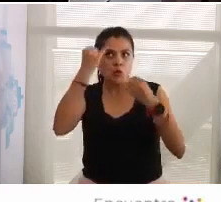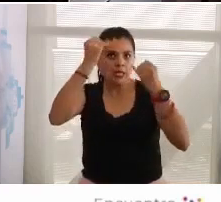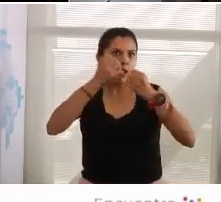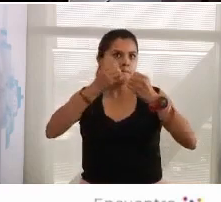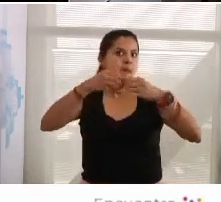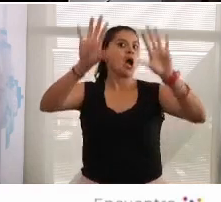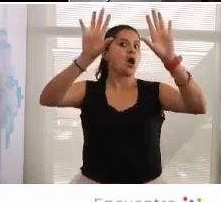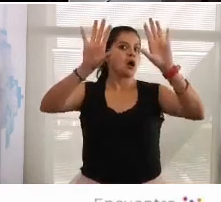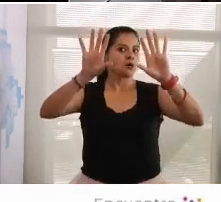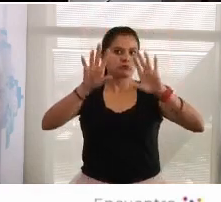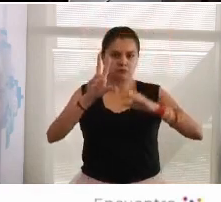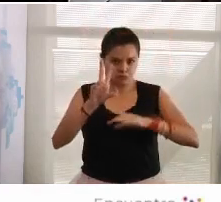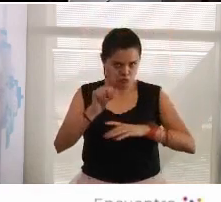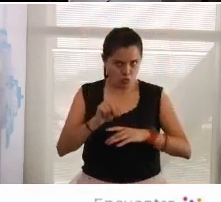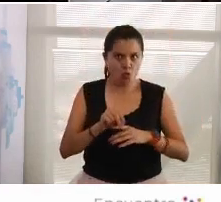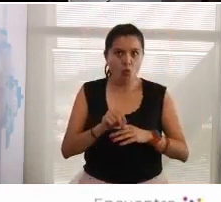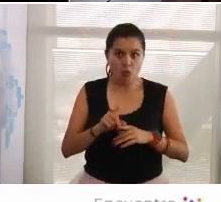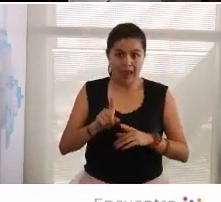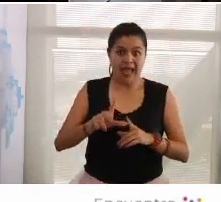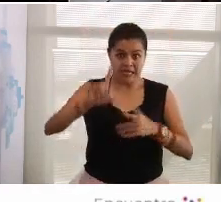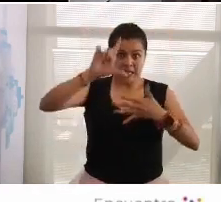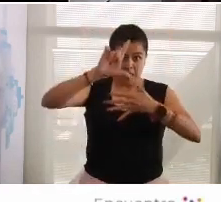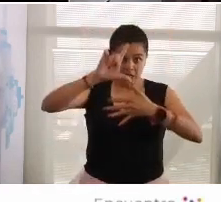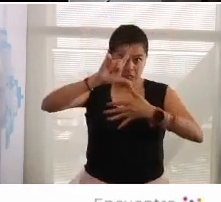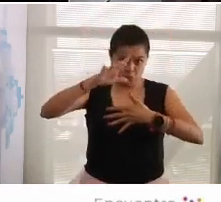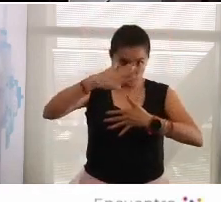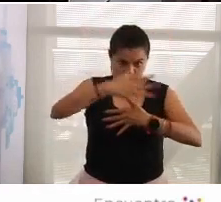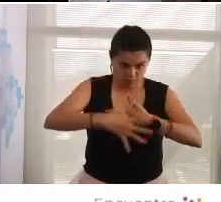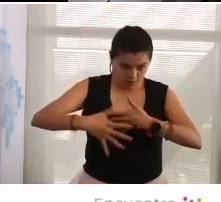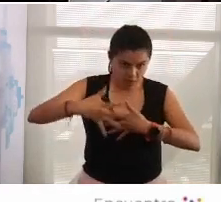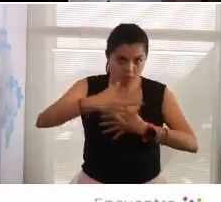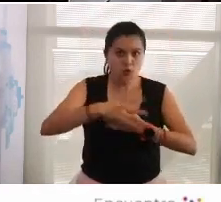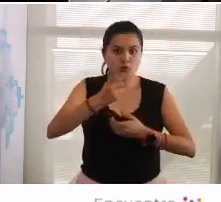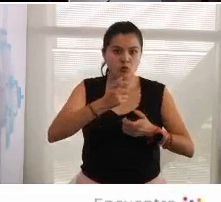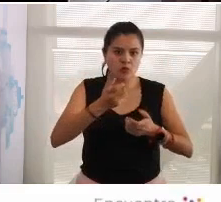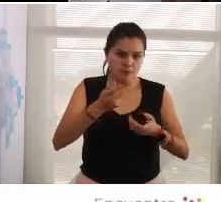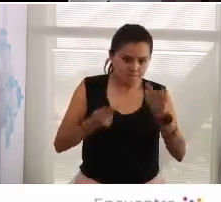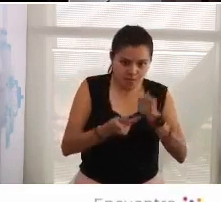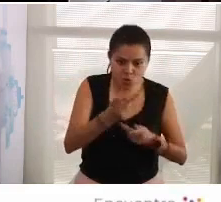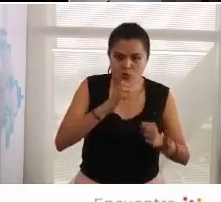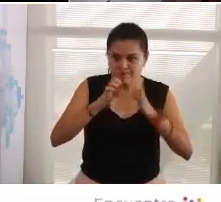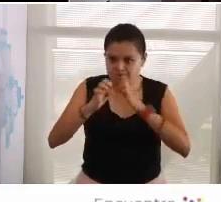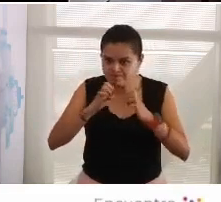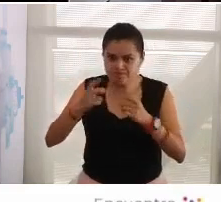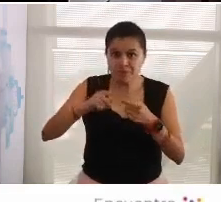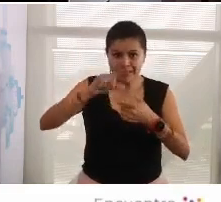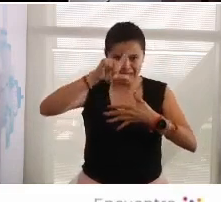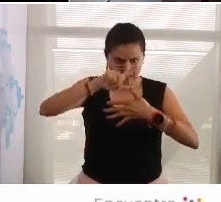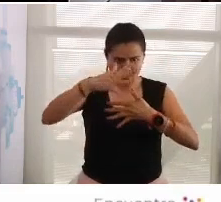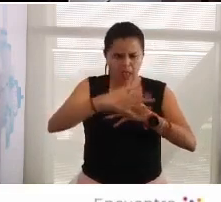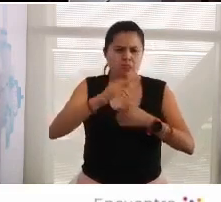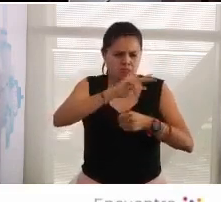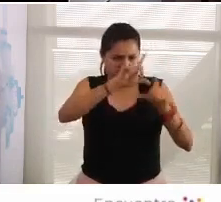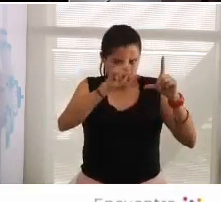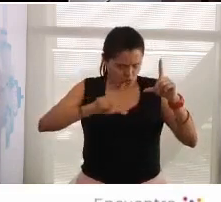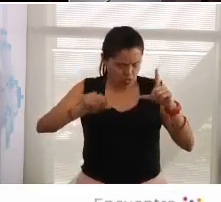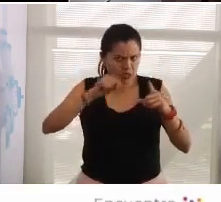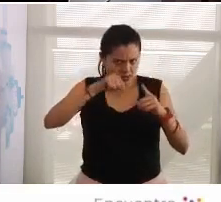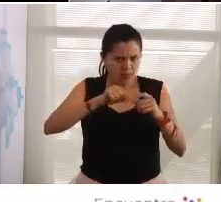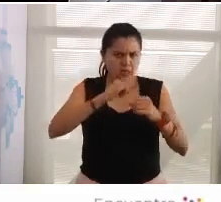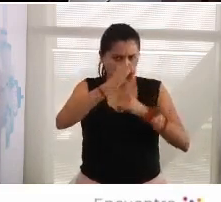¿no? El latinobarómetro y muchas encuestas nacionales y latinoamericanas e